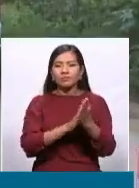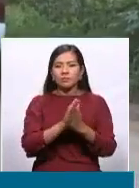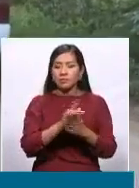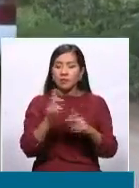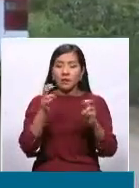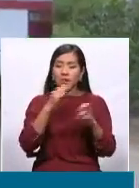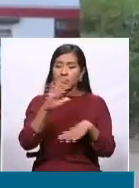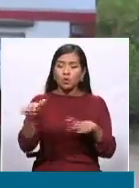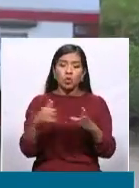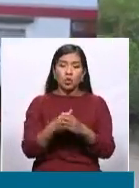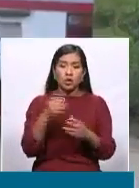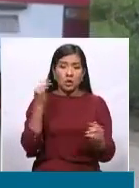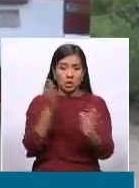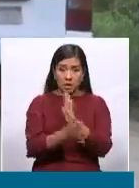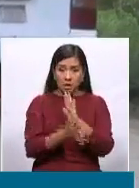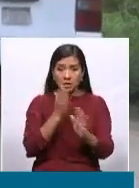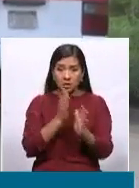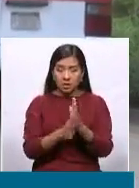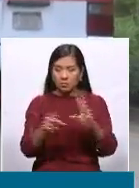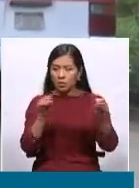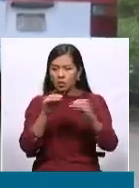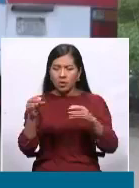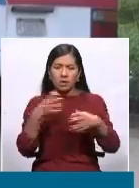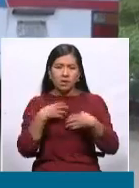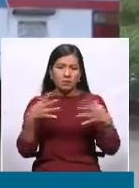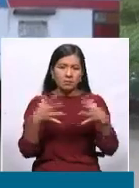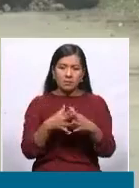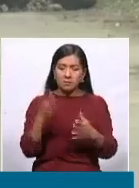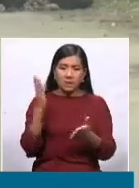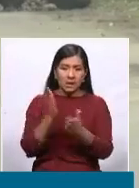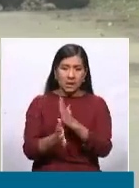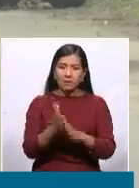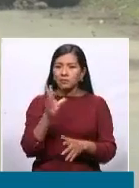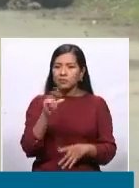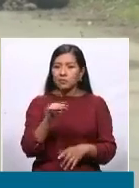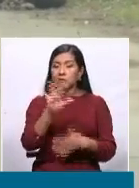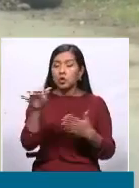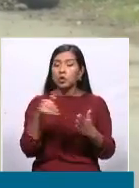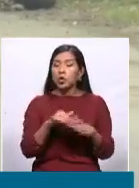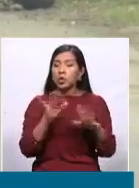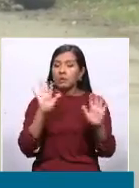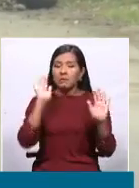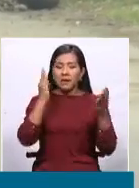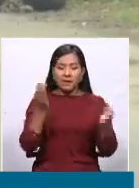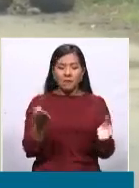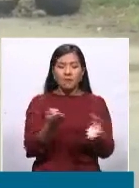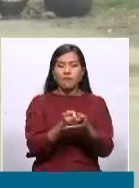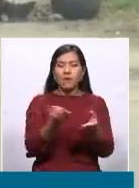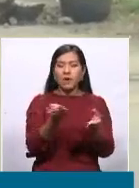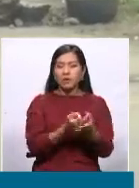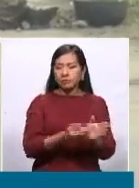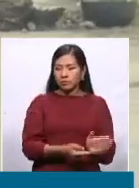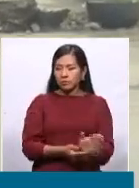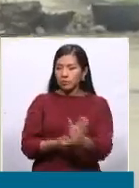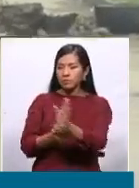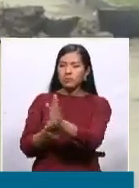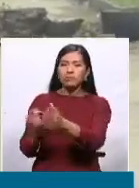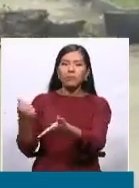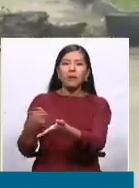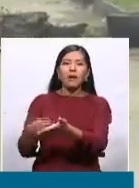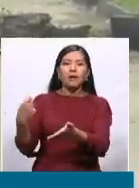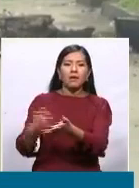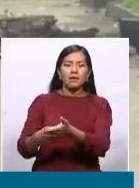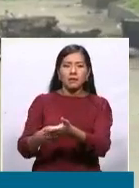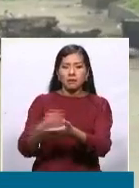no es gratis. Alguien tendrán que pasarle la factura respecto a toda la movilización y